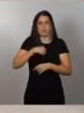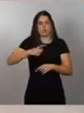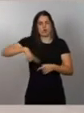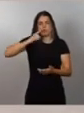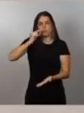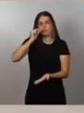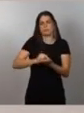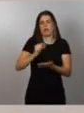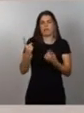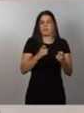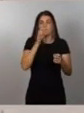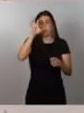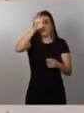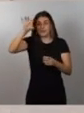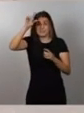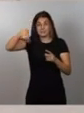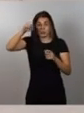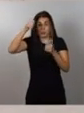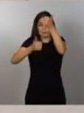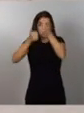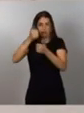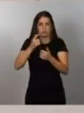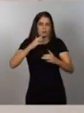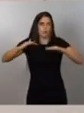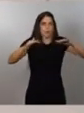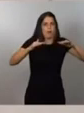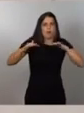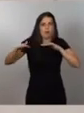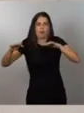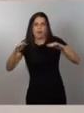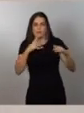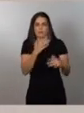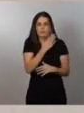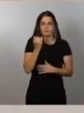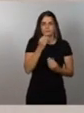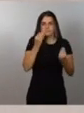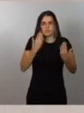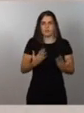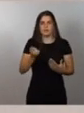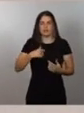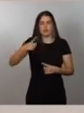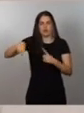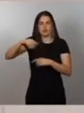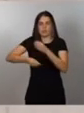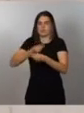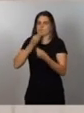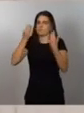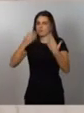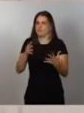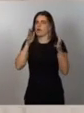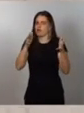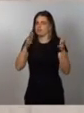competidores se mueven con agilidad y concreción y les aseguro que lo están haciendo muy bien. Para finalizar,